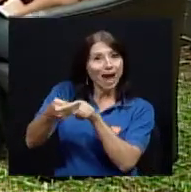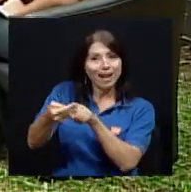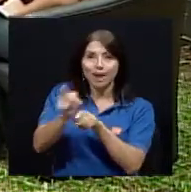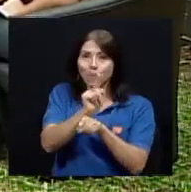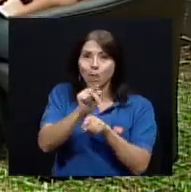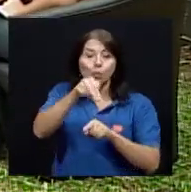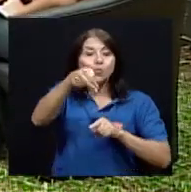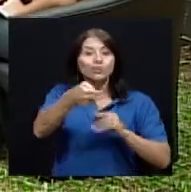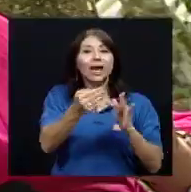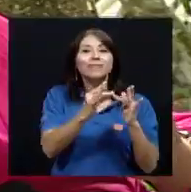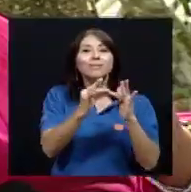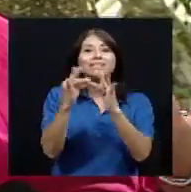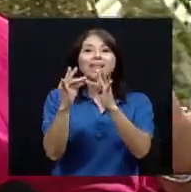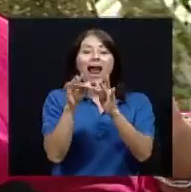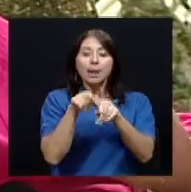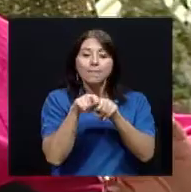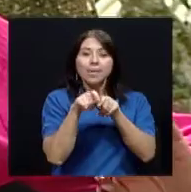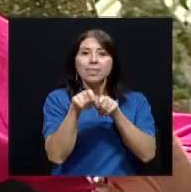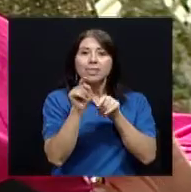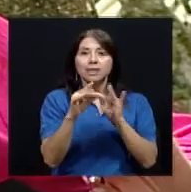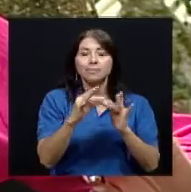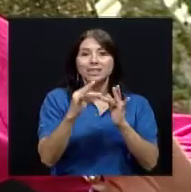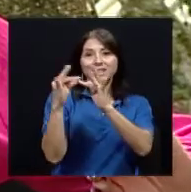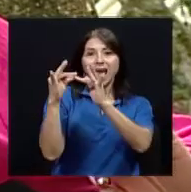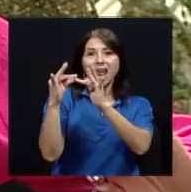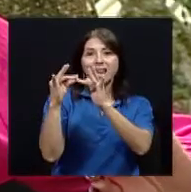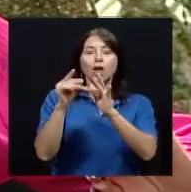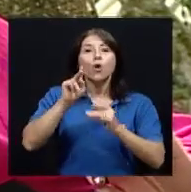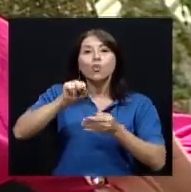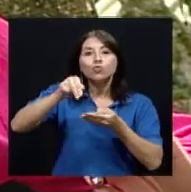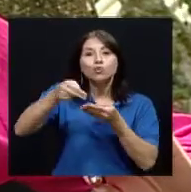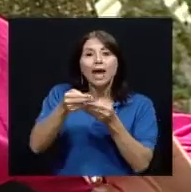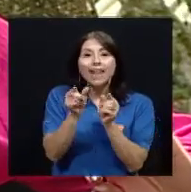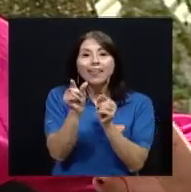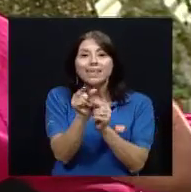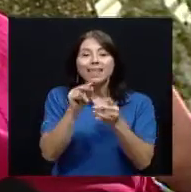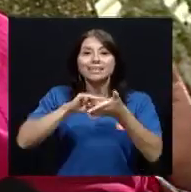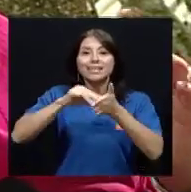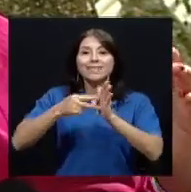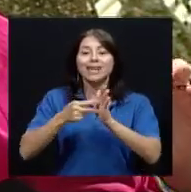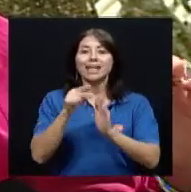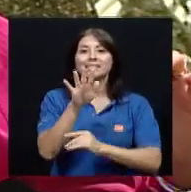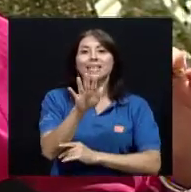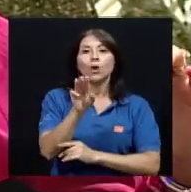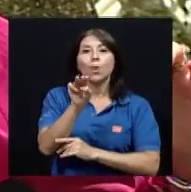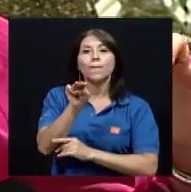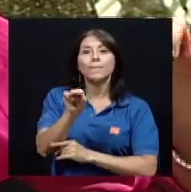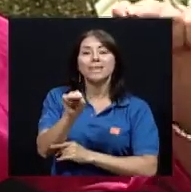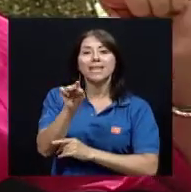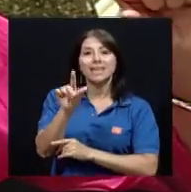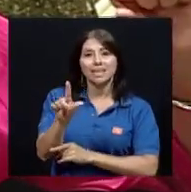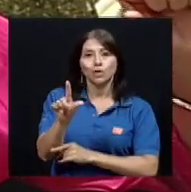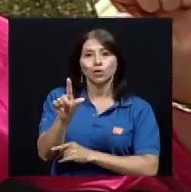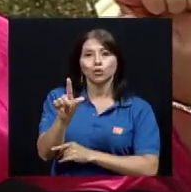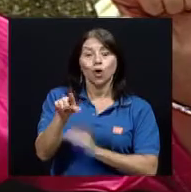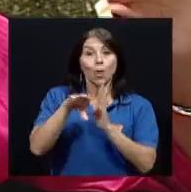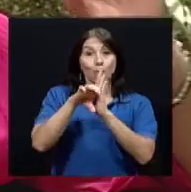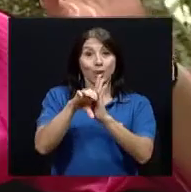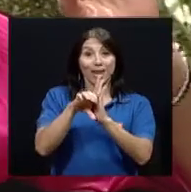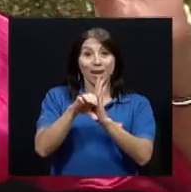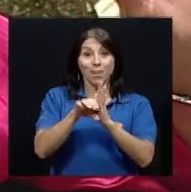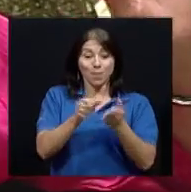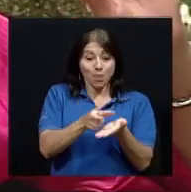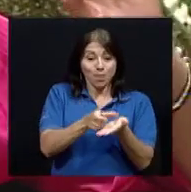medida especial cuando hablamos de cucharadita hablamos de 5 mililitros entonces por ejemplo en el caso de los antibióticos o jarabe vienen con una